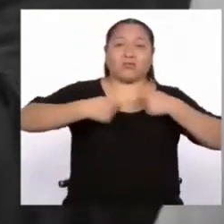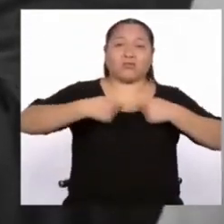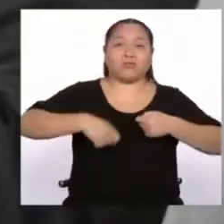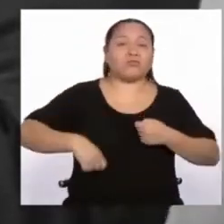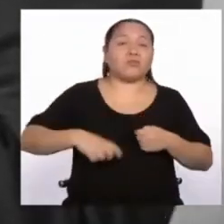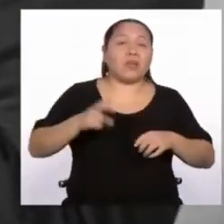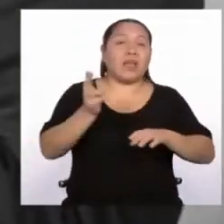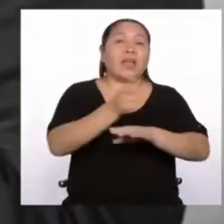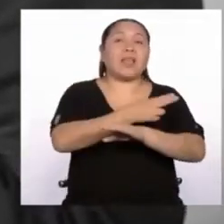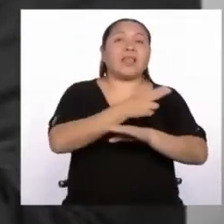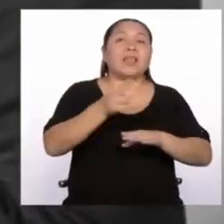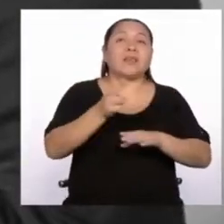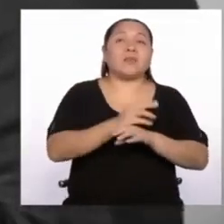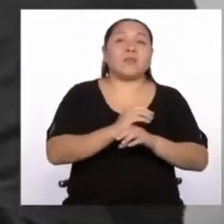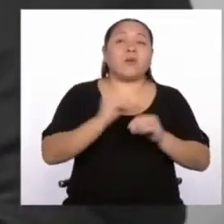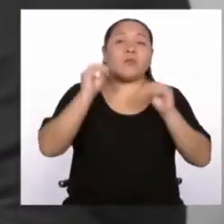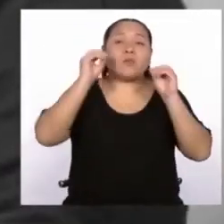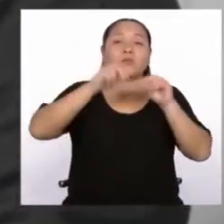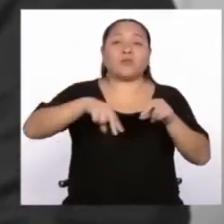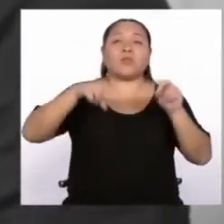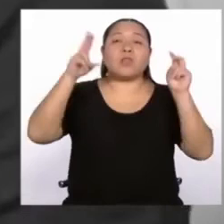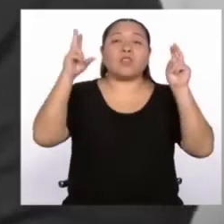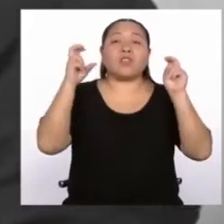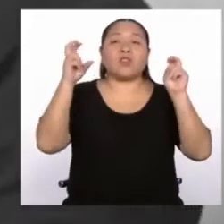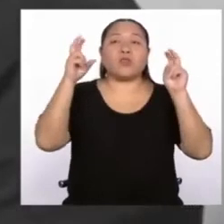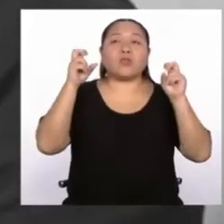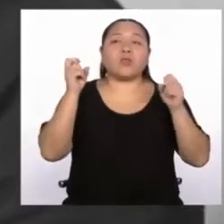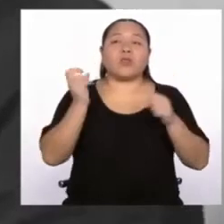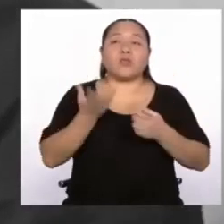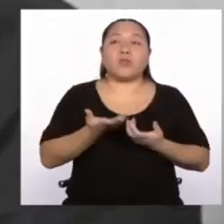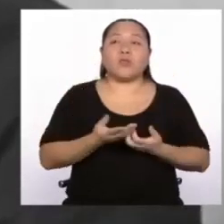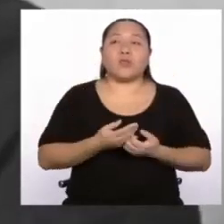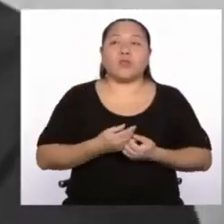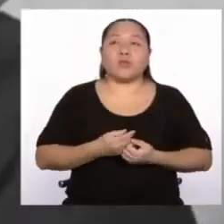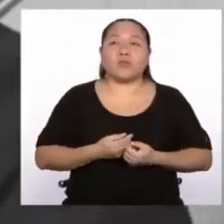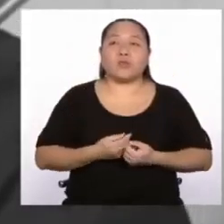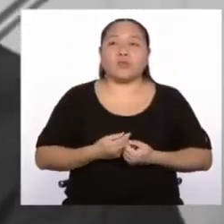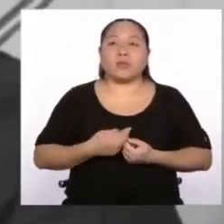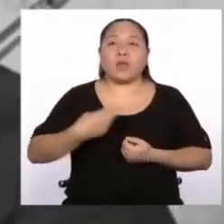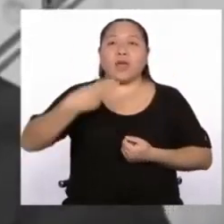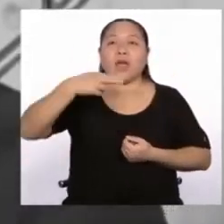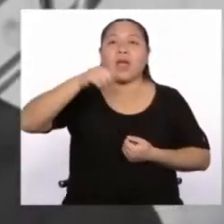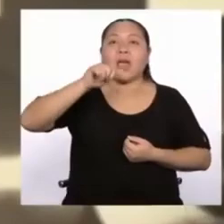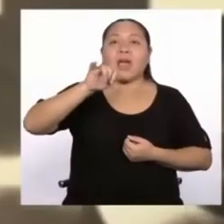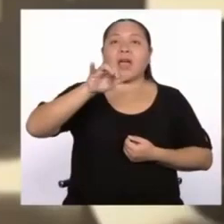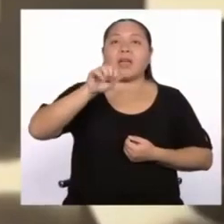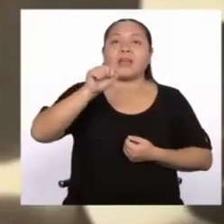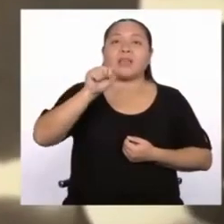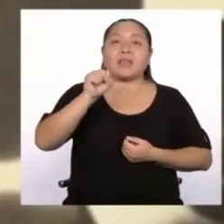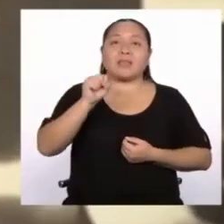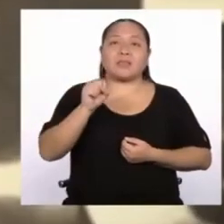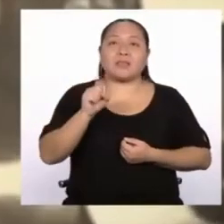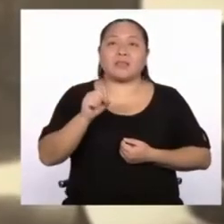con el título de Aires Nacionales Peruanos.